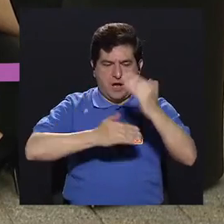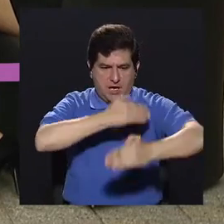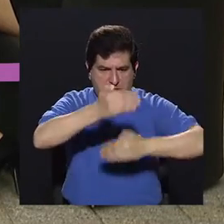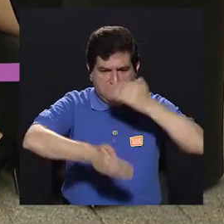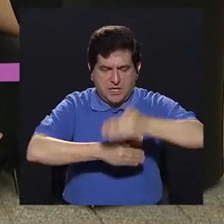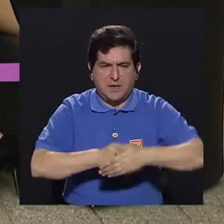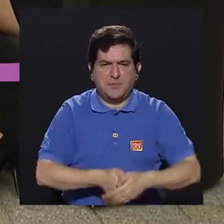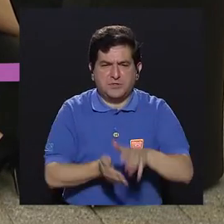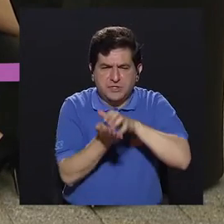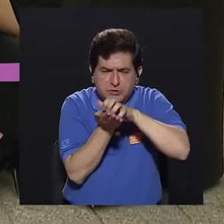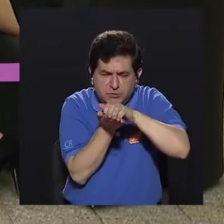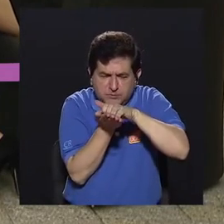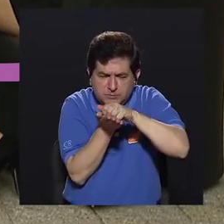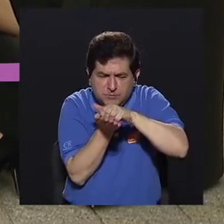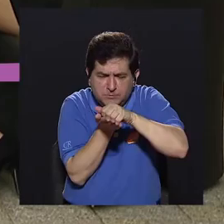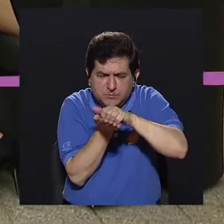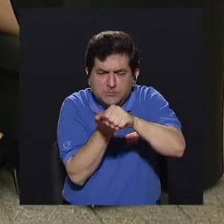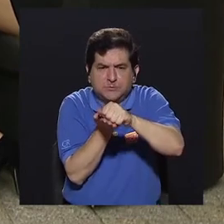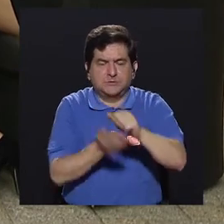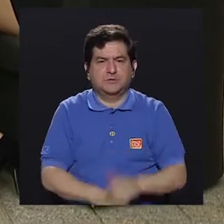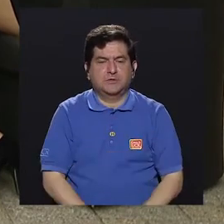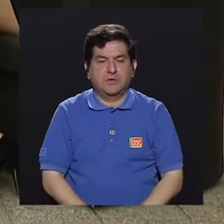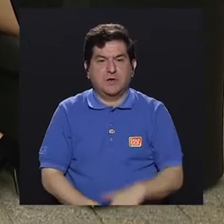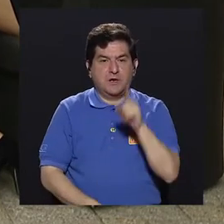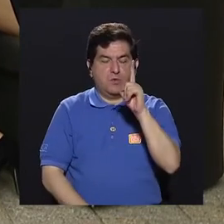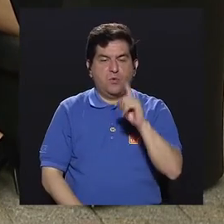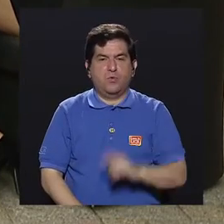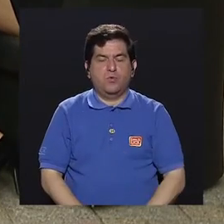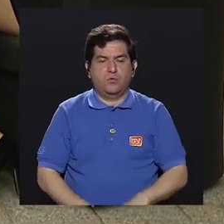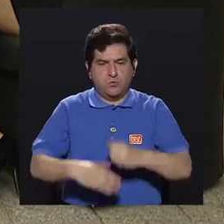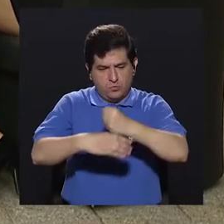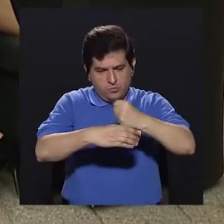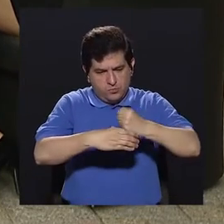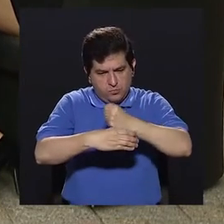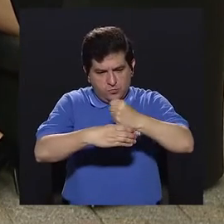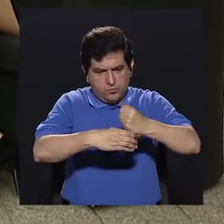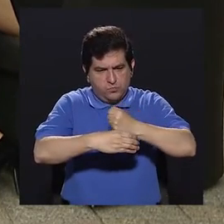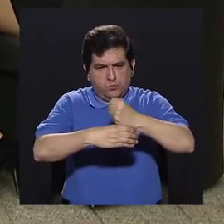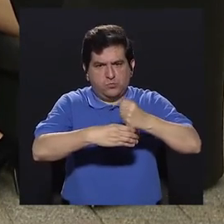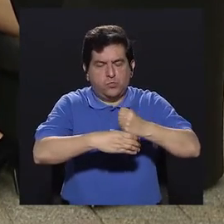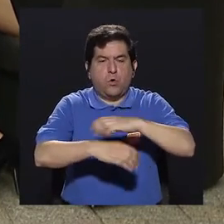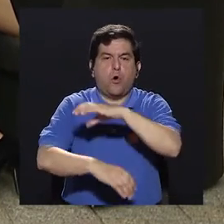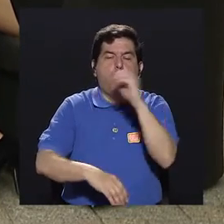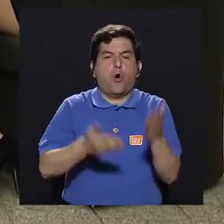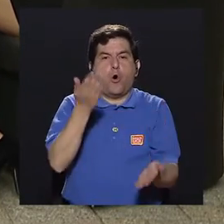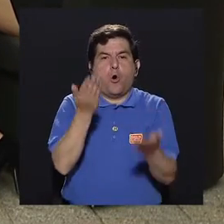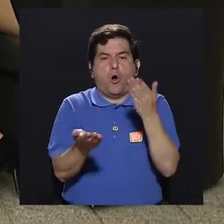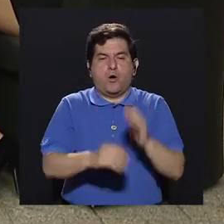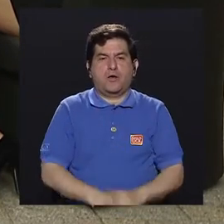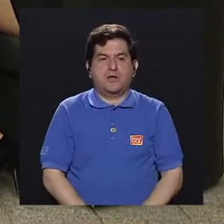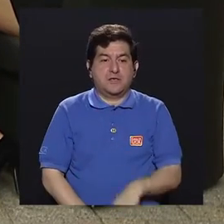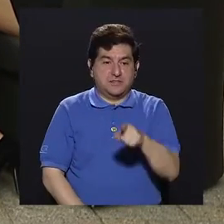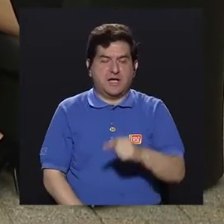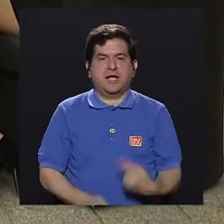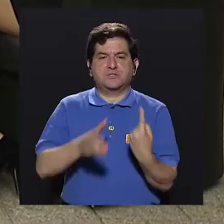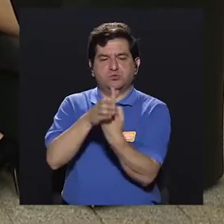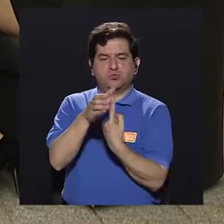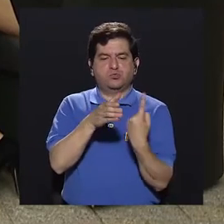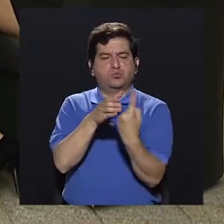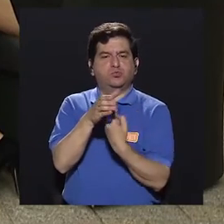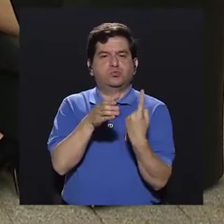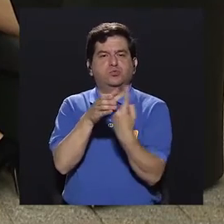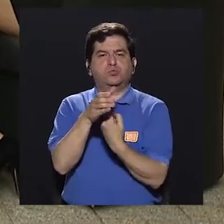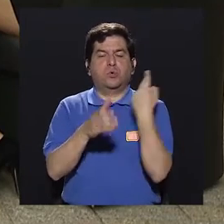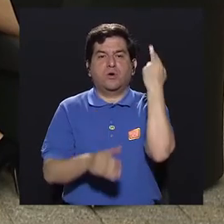el proceso de la molienda, sea con un molinillo para moler o por medio de la licuadora.